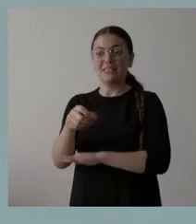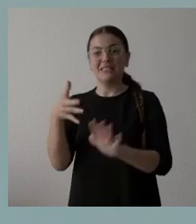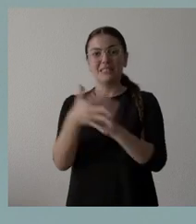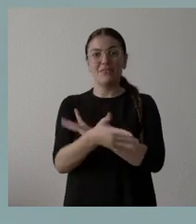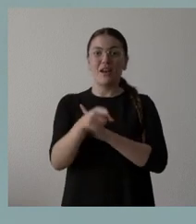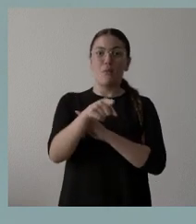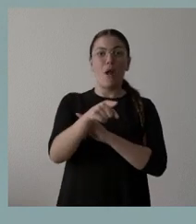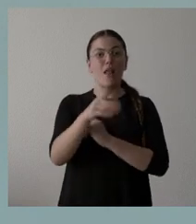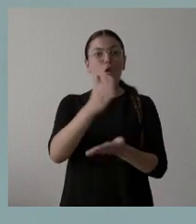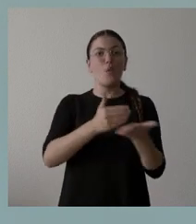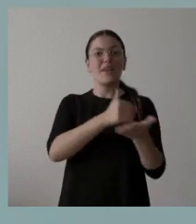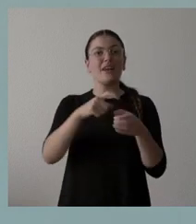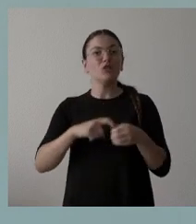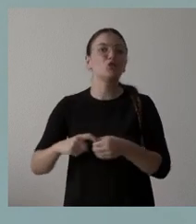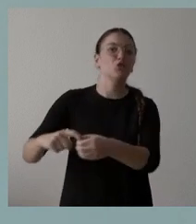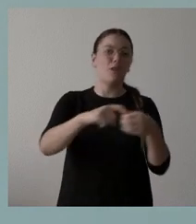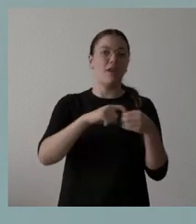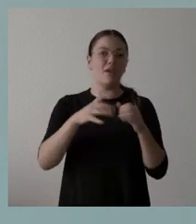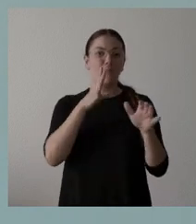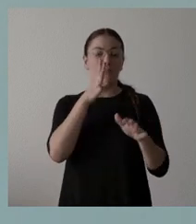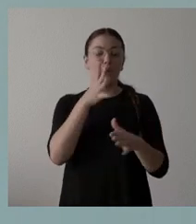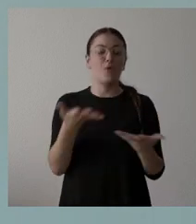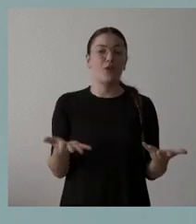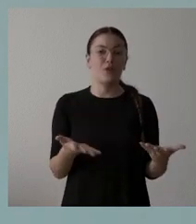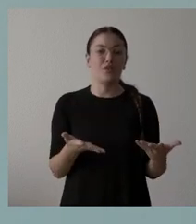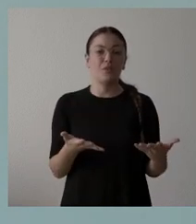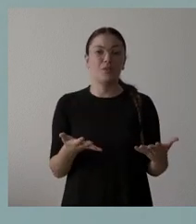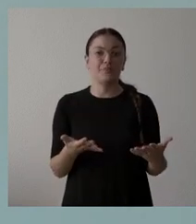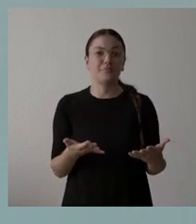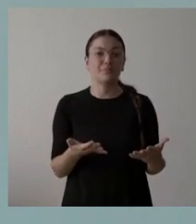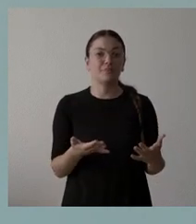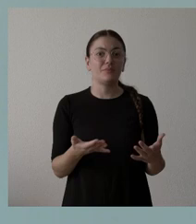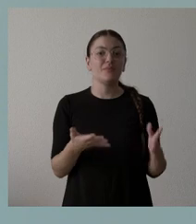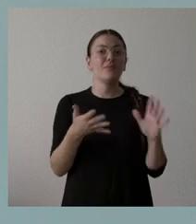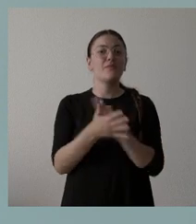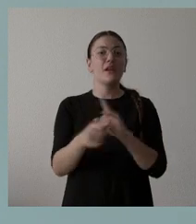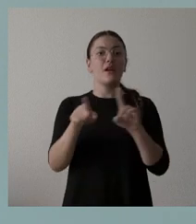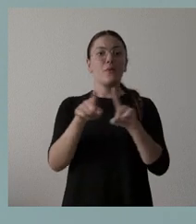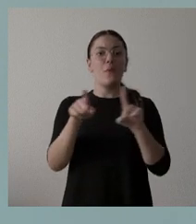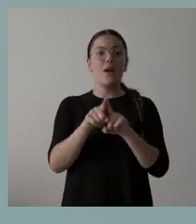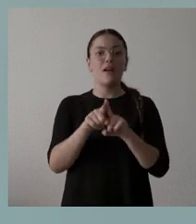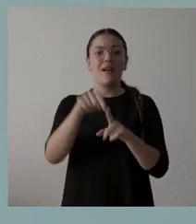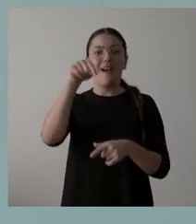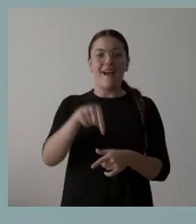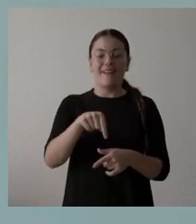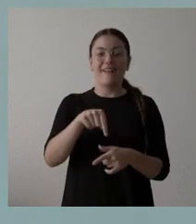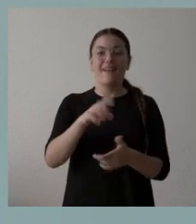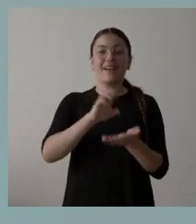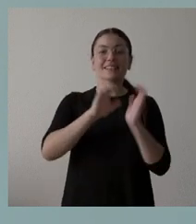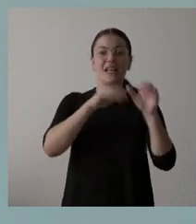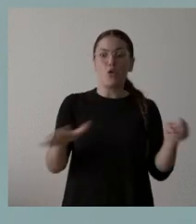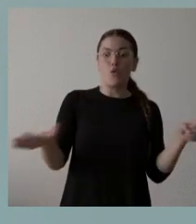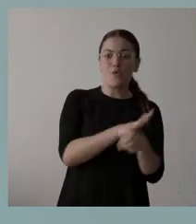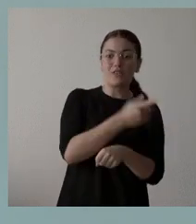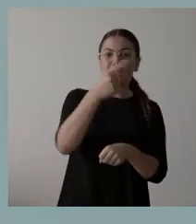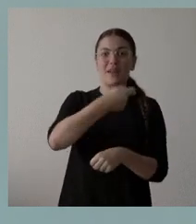comunidad solidaria porque no solamente es que abastecemos todo el consumo de Castilla y León sino que estamos abasteciendo al resto